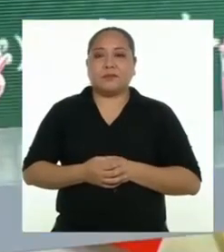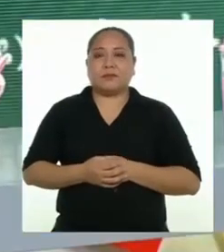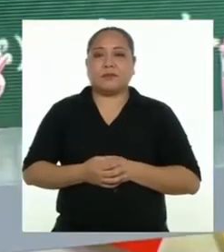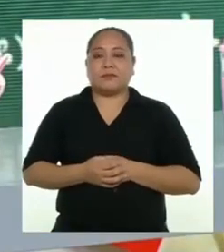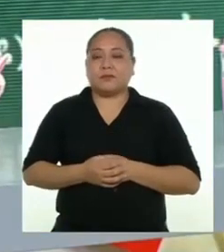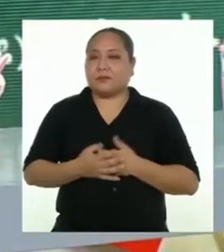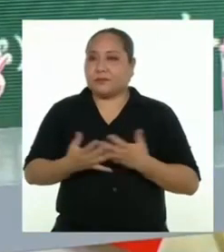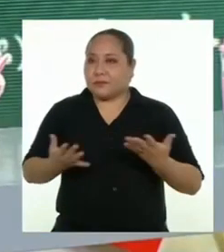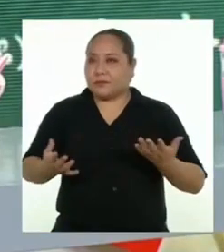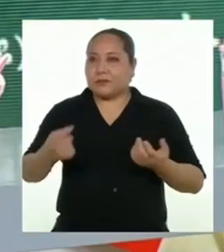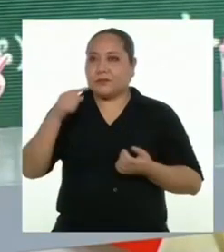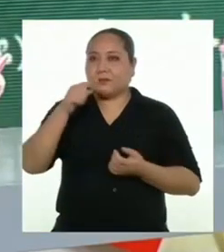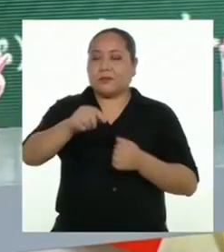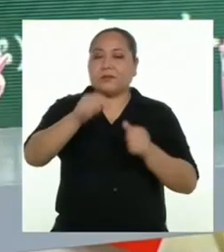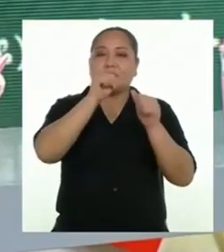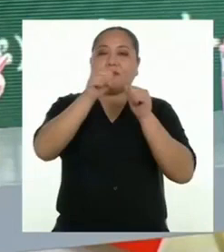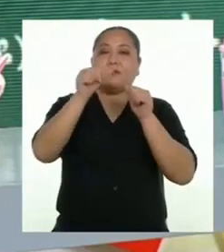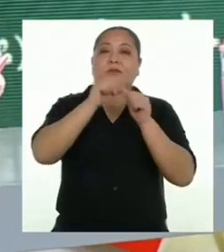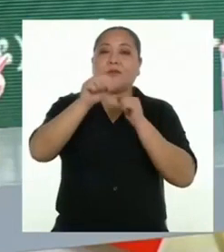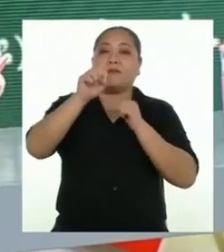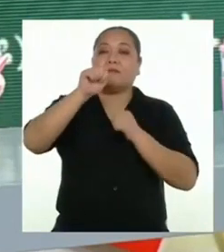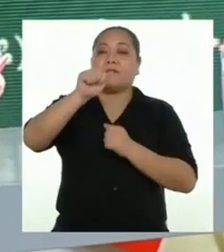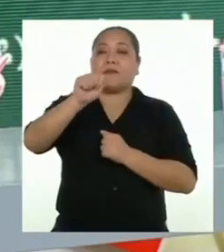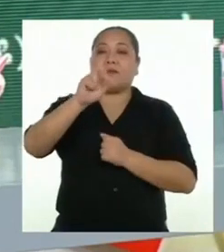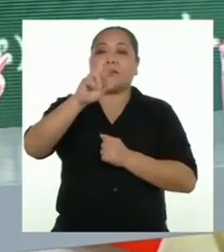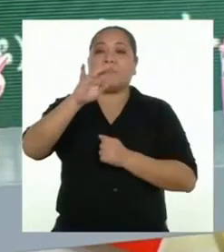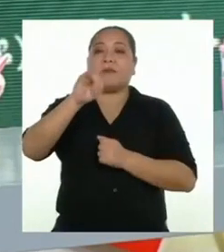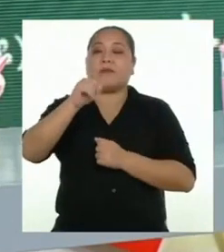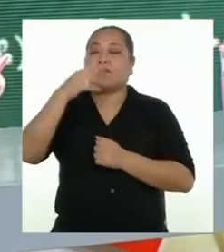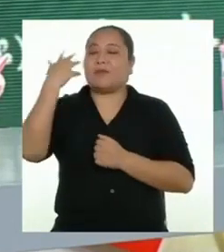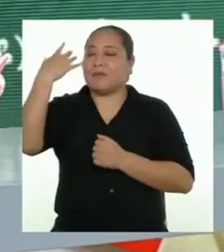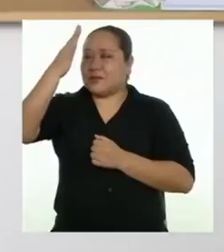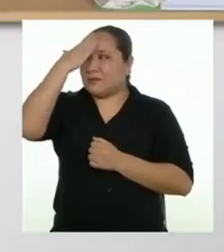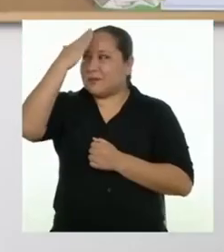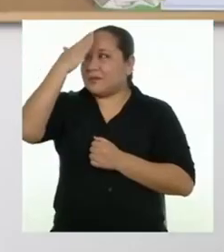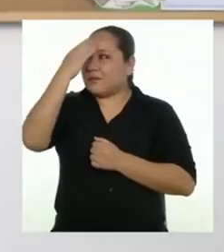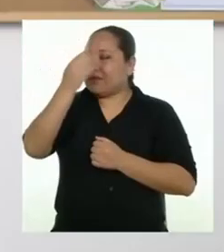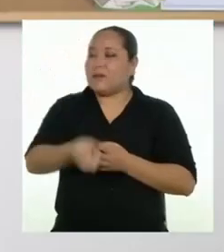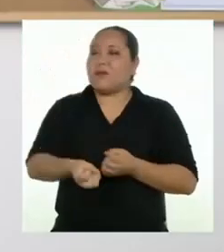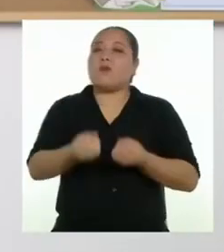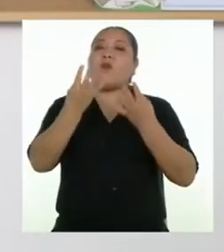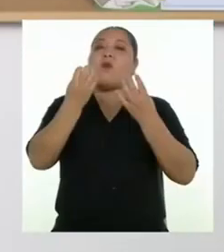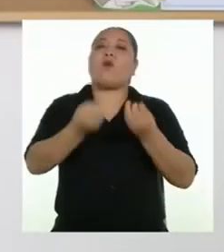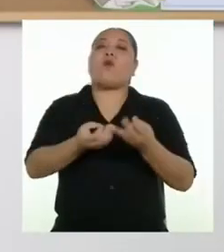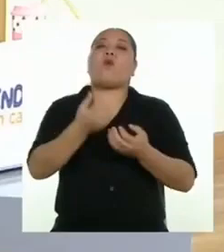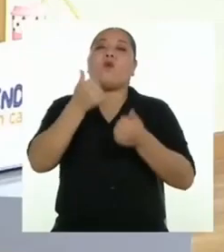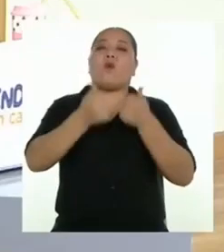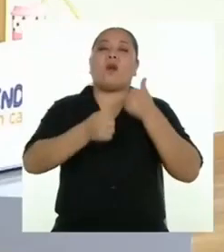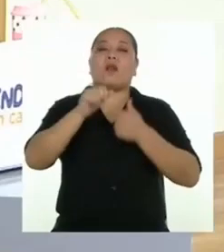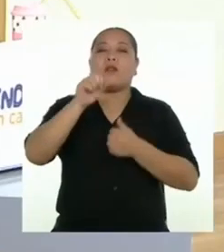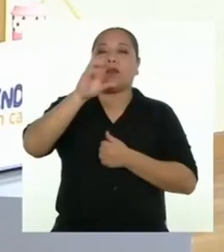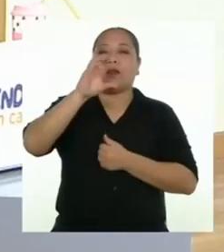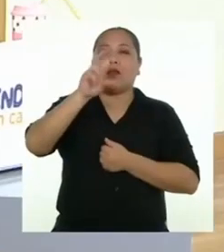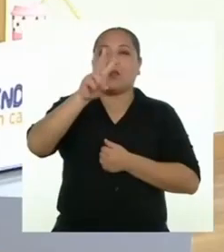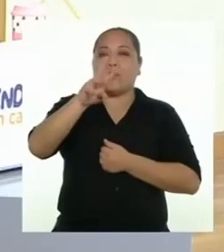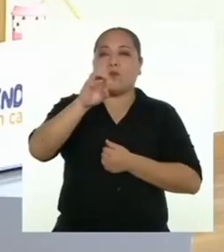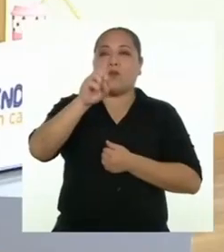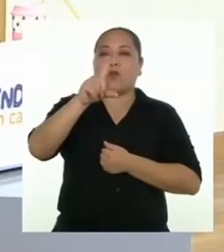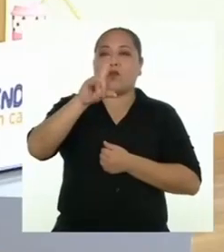Y con el valor del área ya podemos determinar el volumen. ¿Recuerdas cómo?